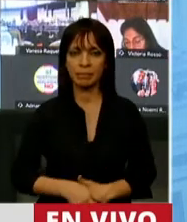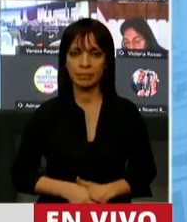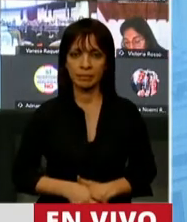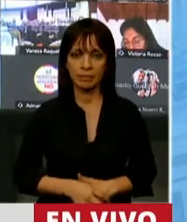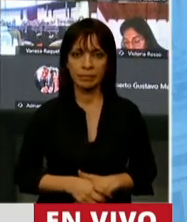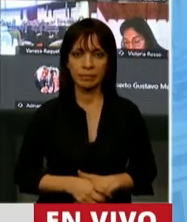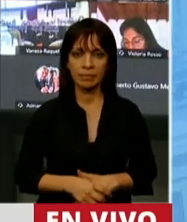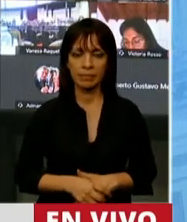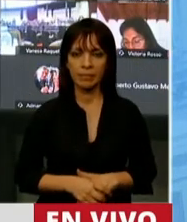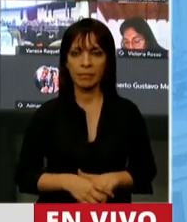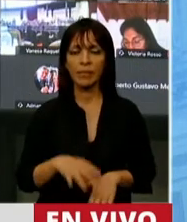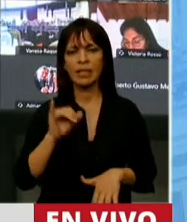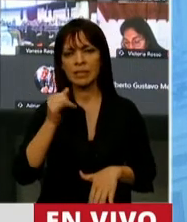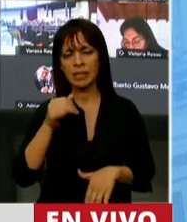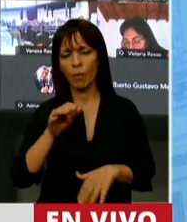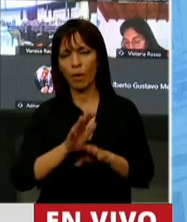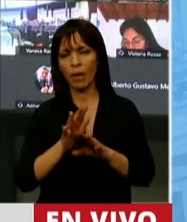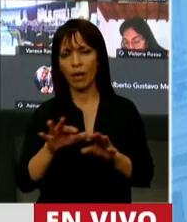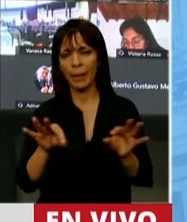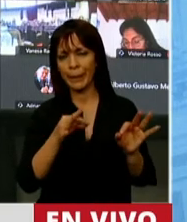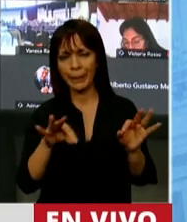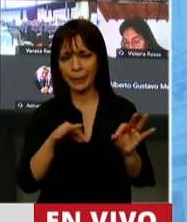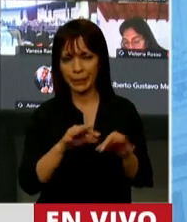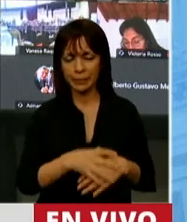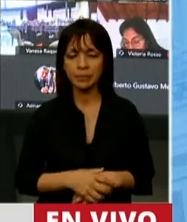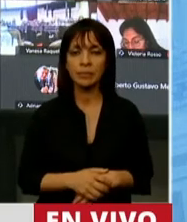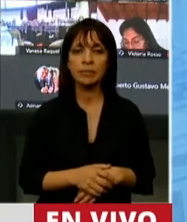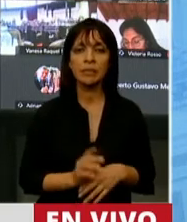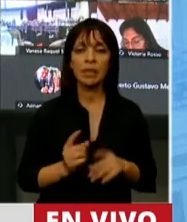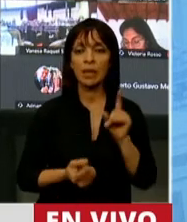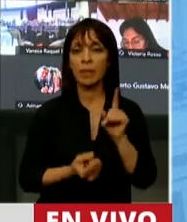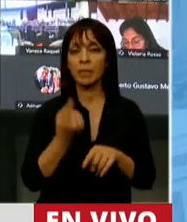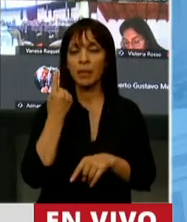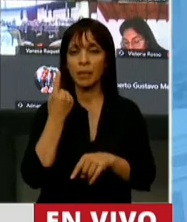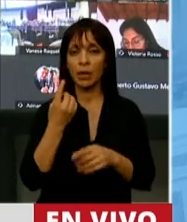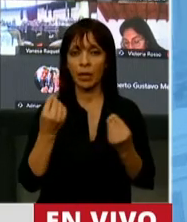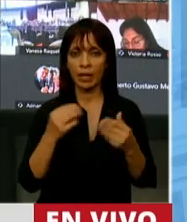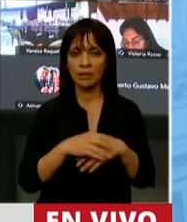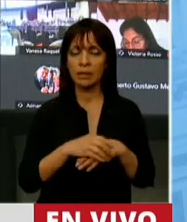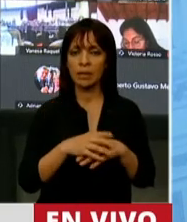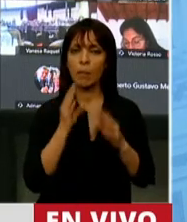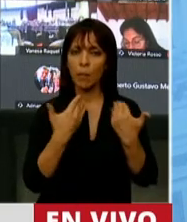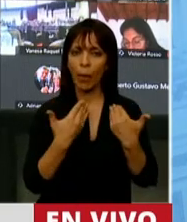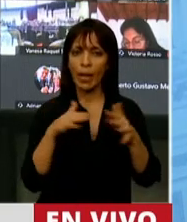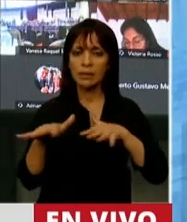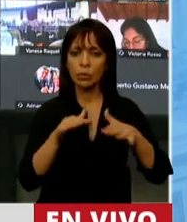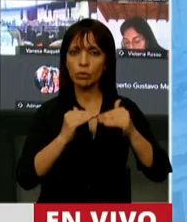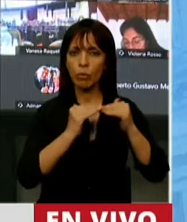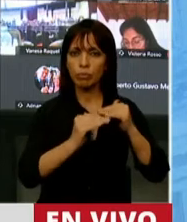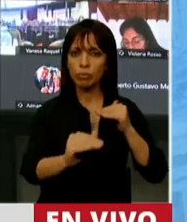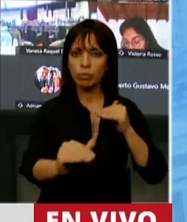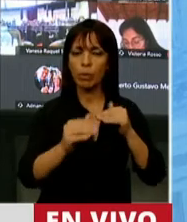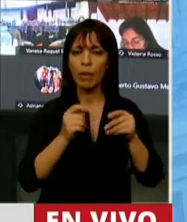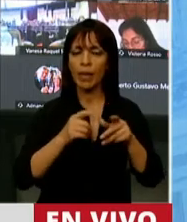Sí, lo demás es zaraza. El primer principio es la estabilización macroeconómica. Pero,